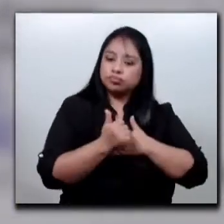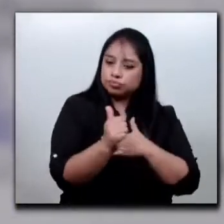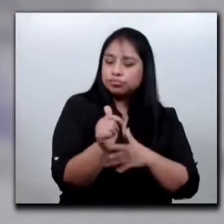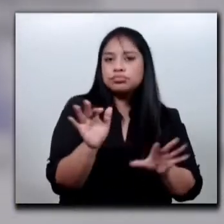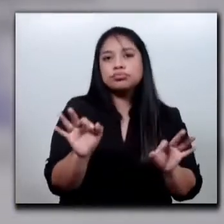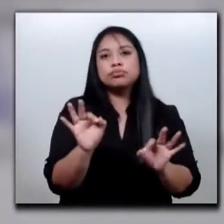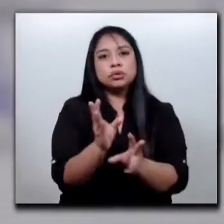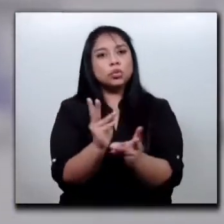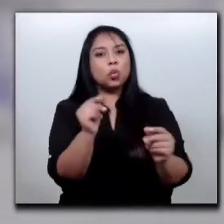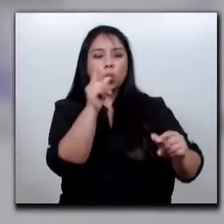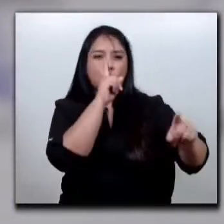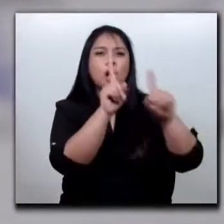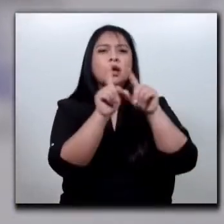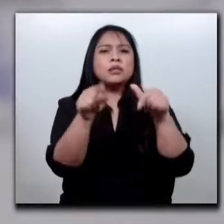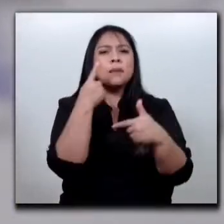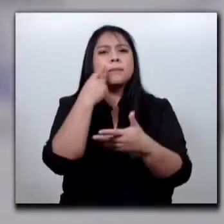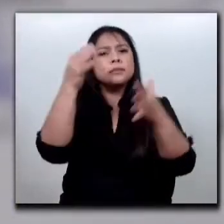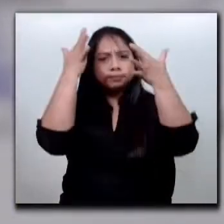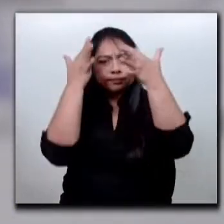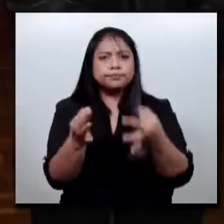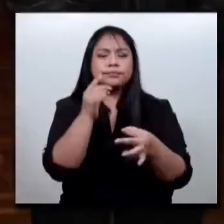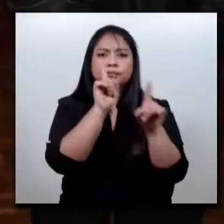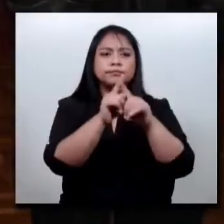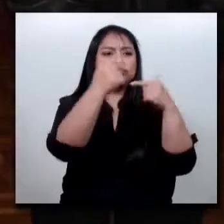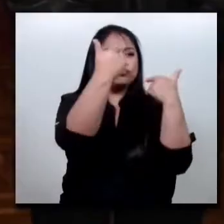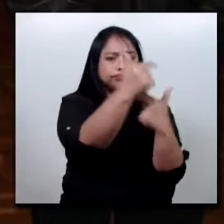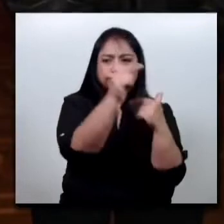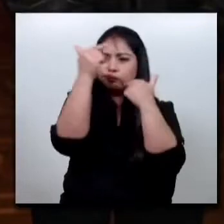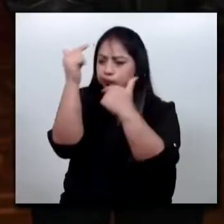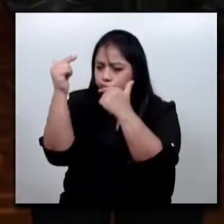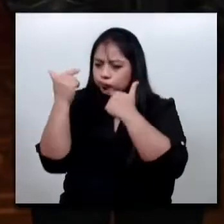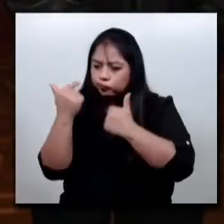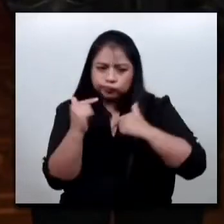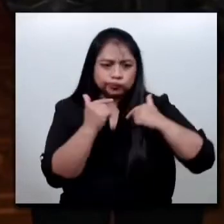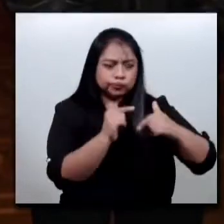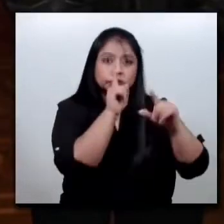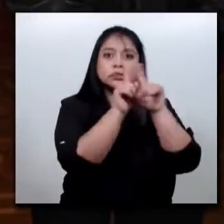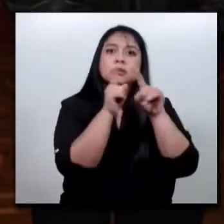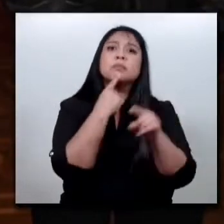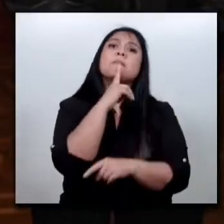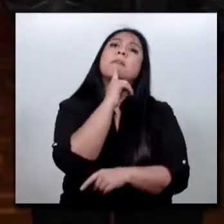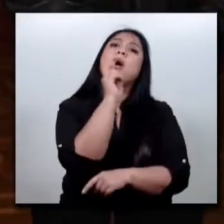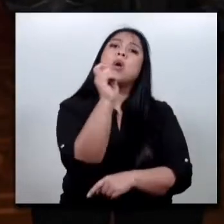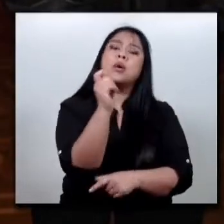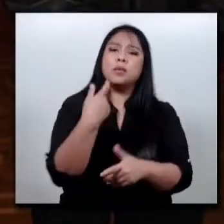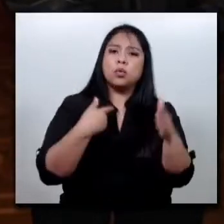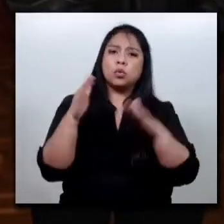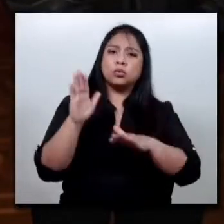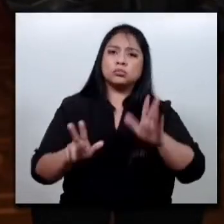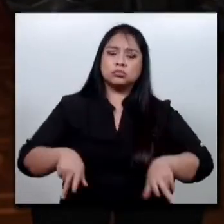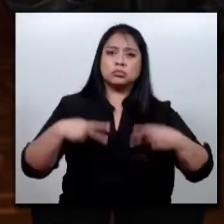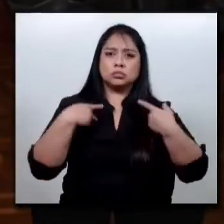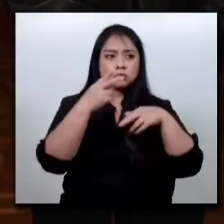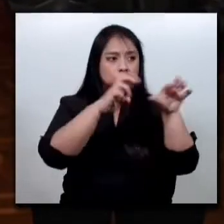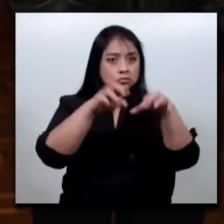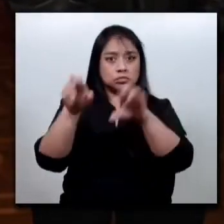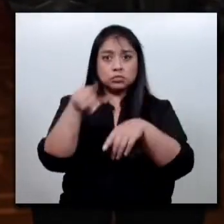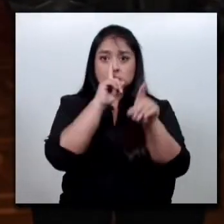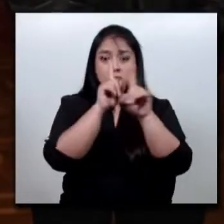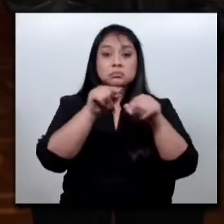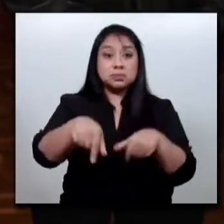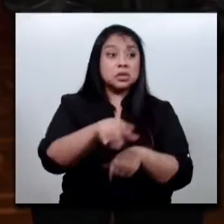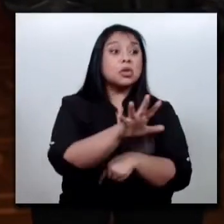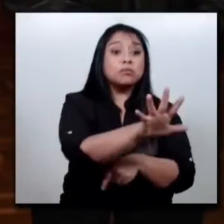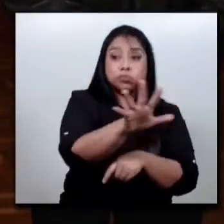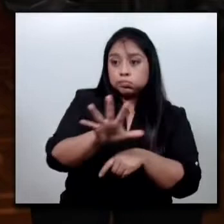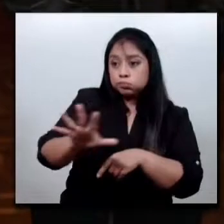permitiría la definición de los límites territoriales y el mejoramiento de las condiciones de vida de los habitantes tanto de Nahualá como de